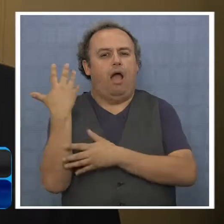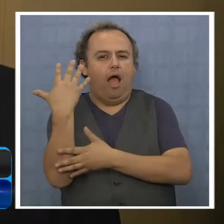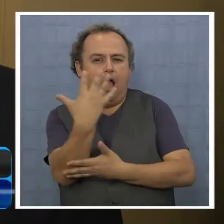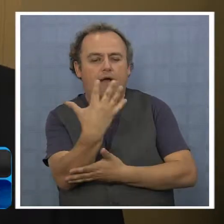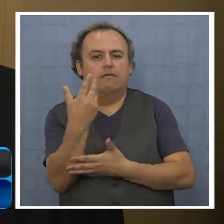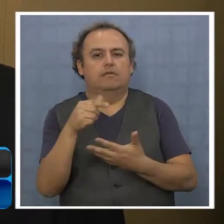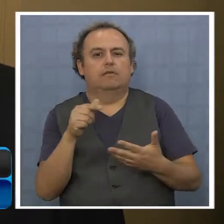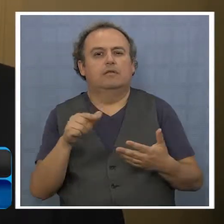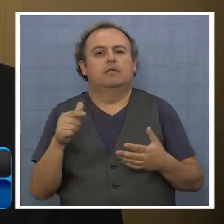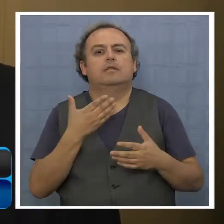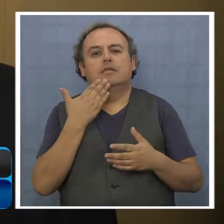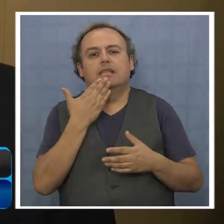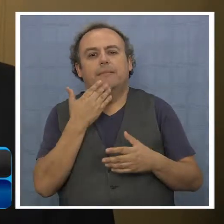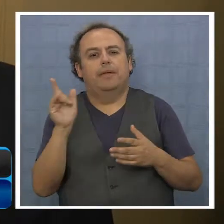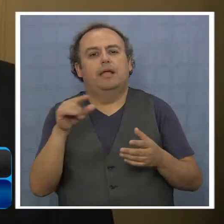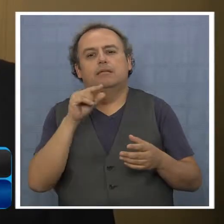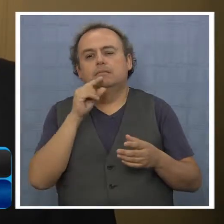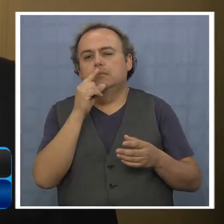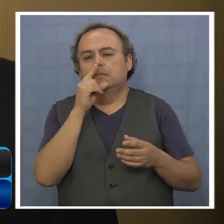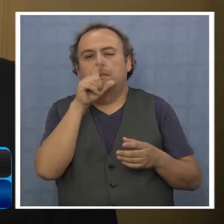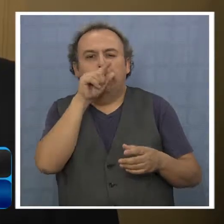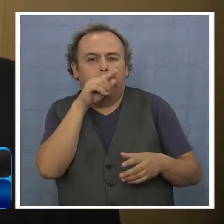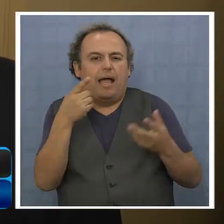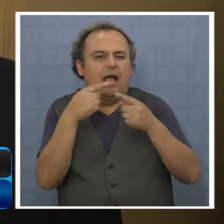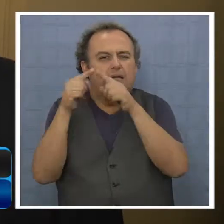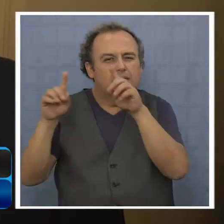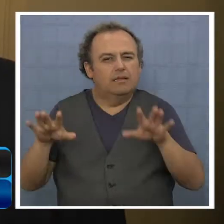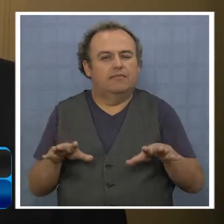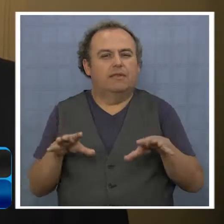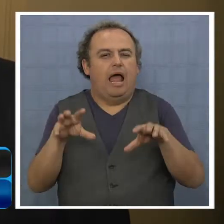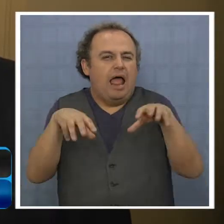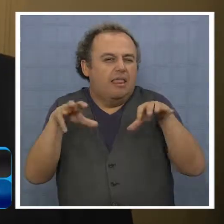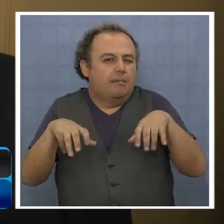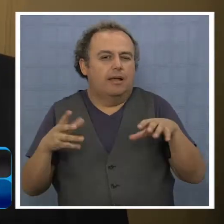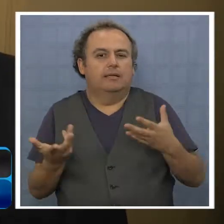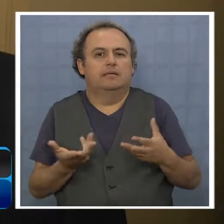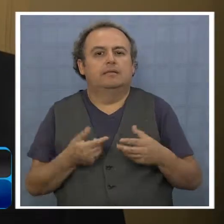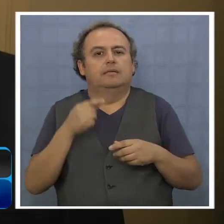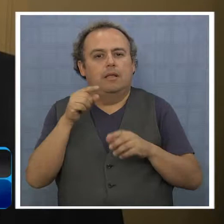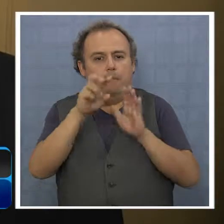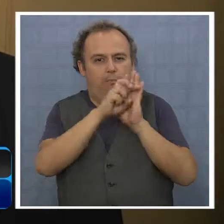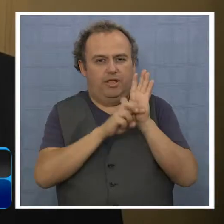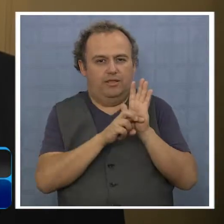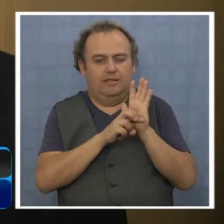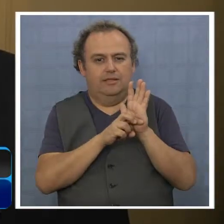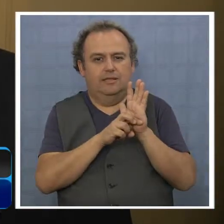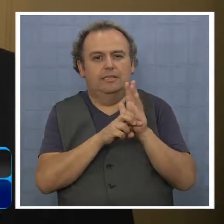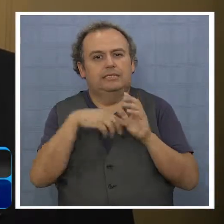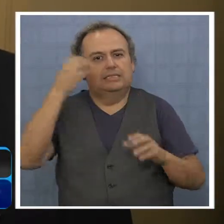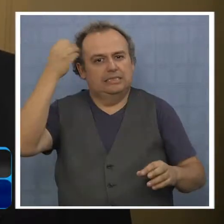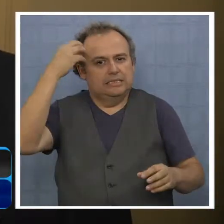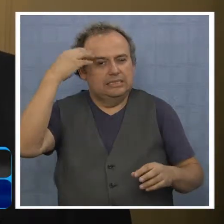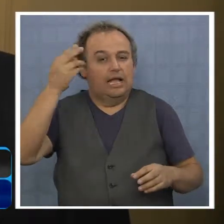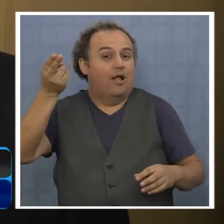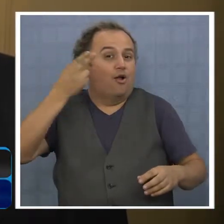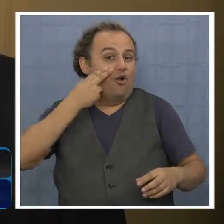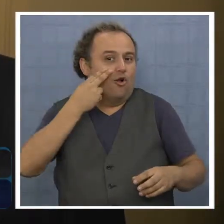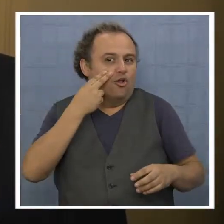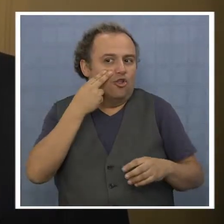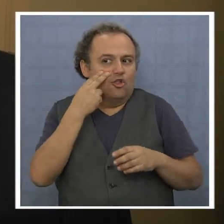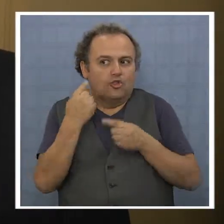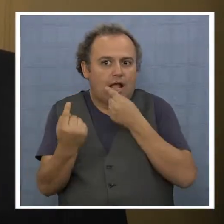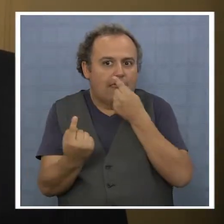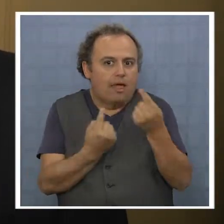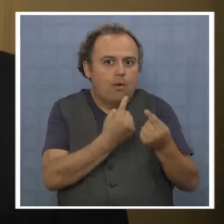más importante del ecosistema. Entonces, fundamental va a ser este proyecto en contribuir al aprendizaje, al conocimiento de estas